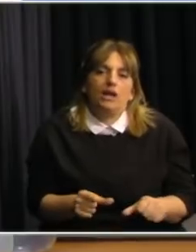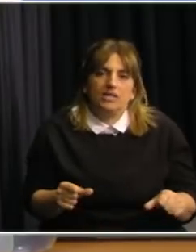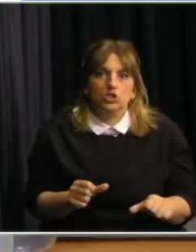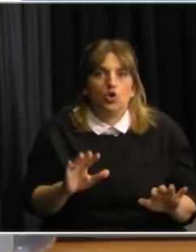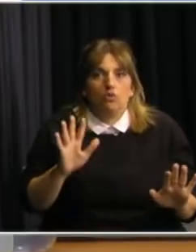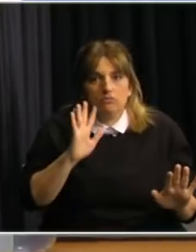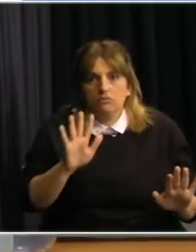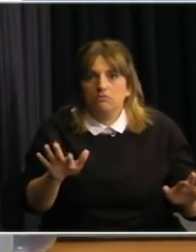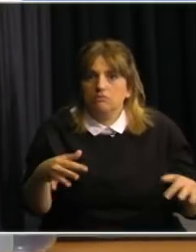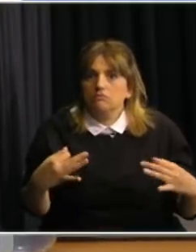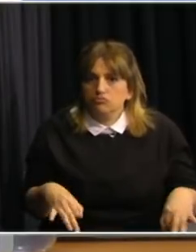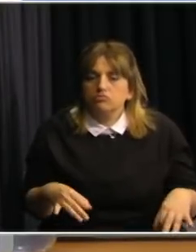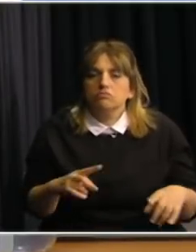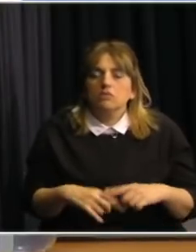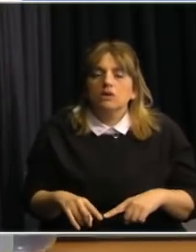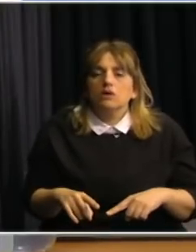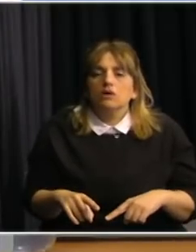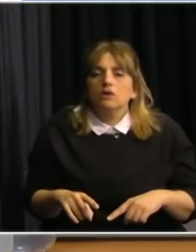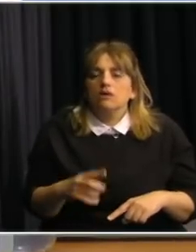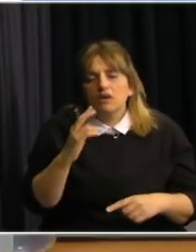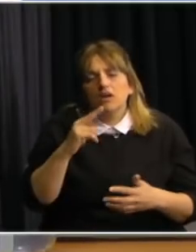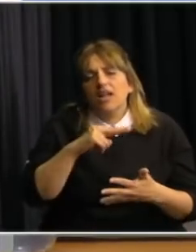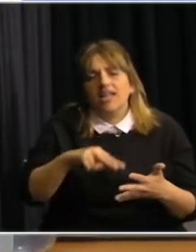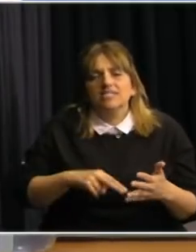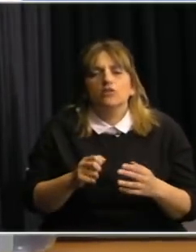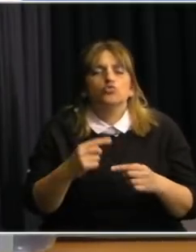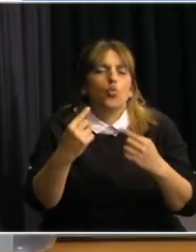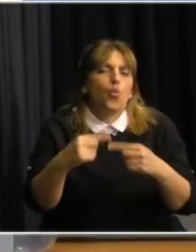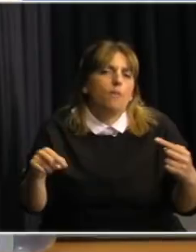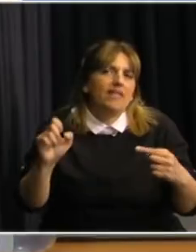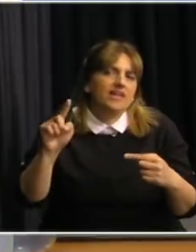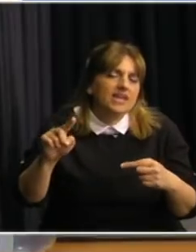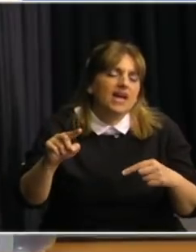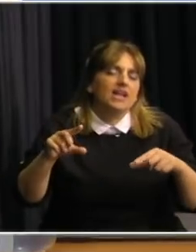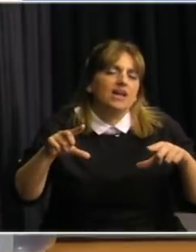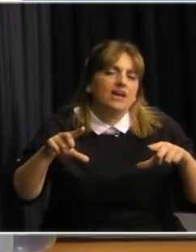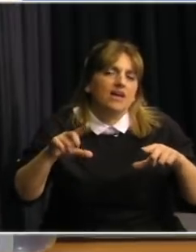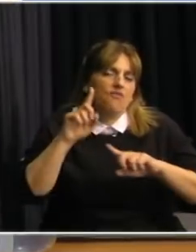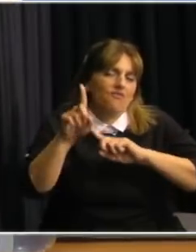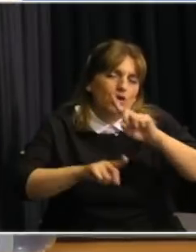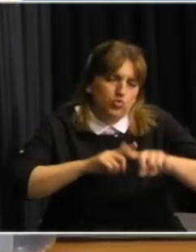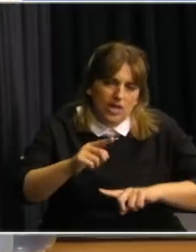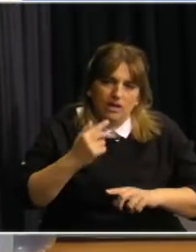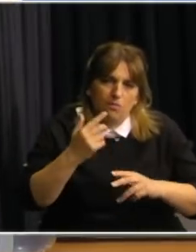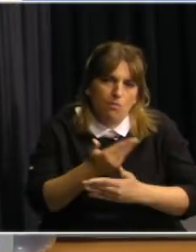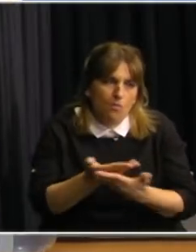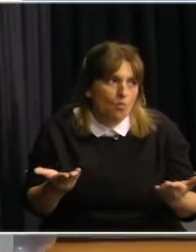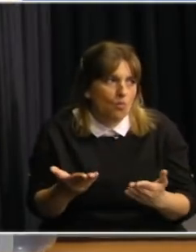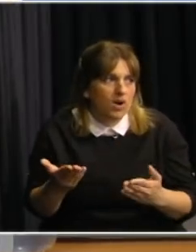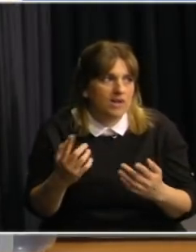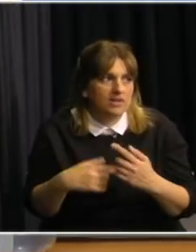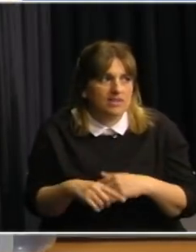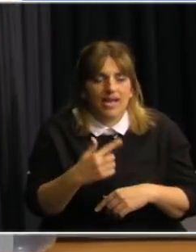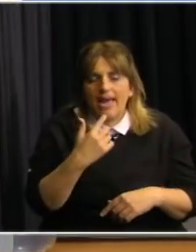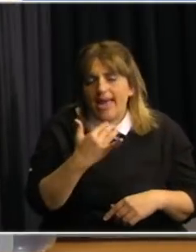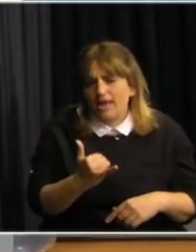cabeza leyendo el interesante material de la facultad de arquitectura ellos dan algunos ejemplos y uno que